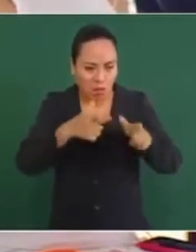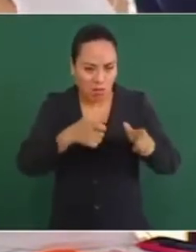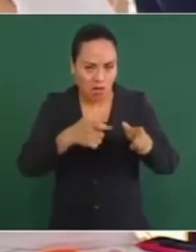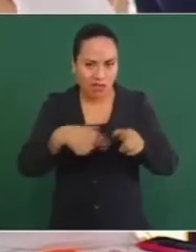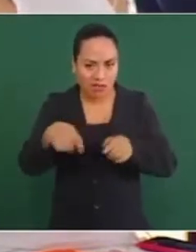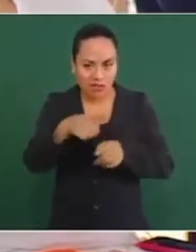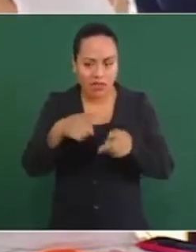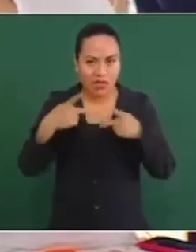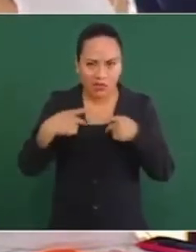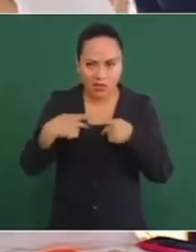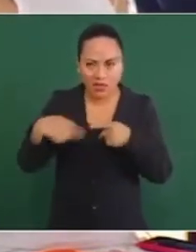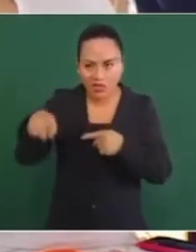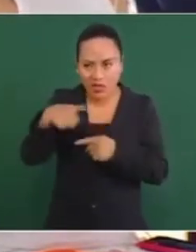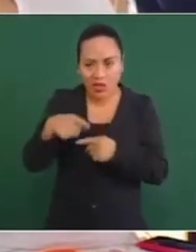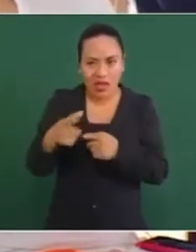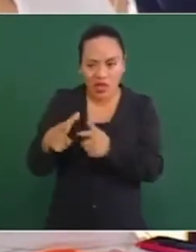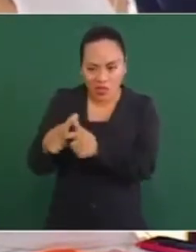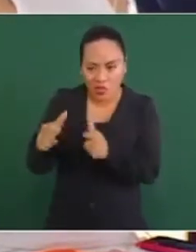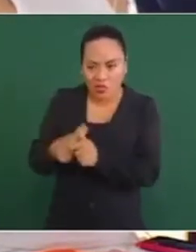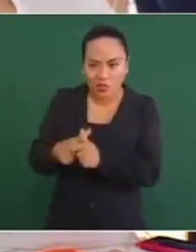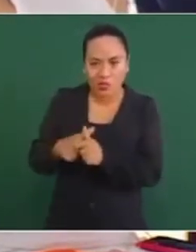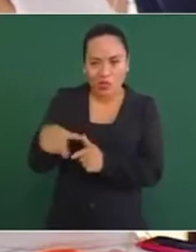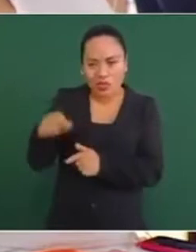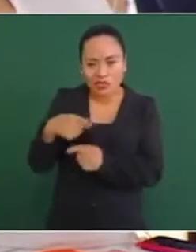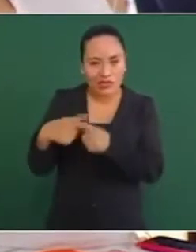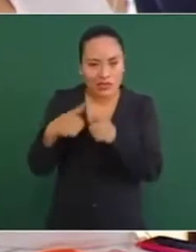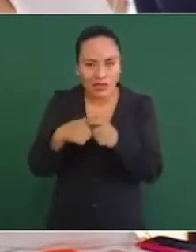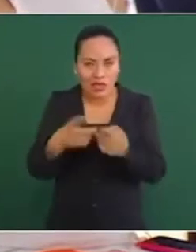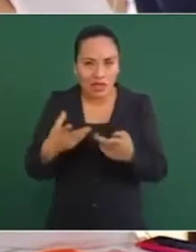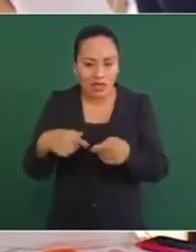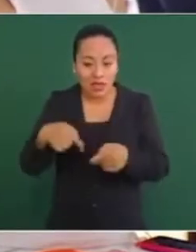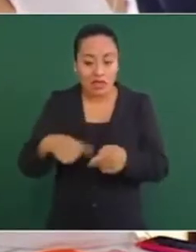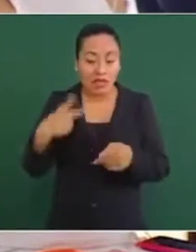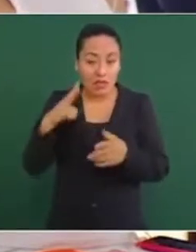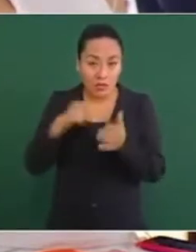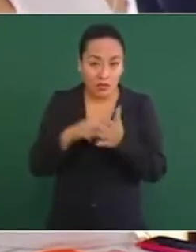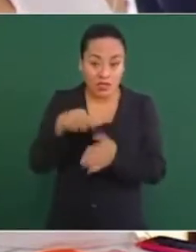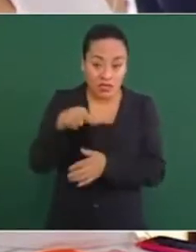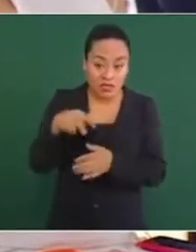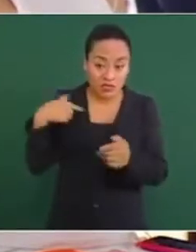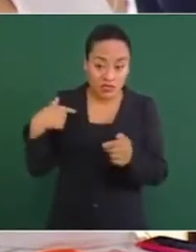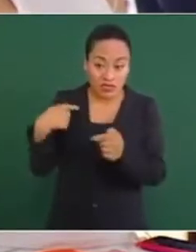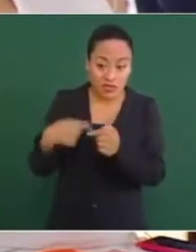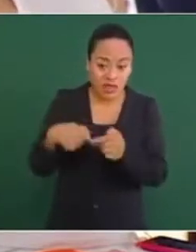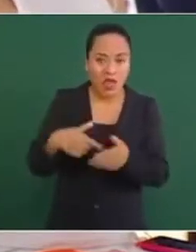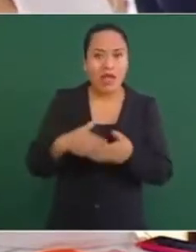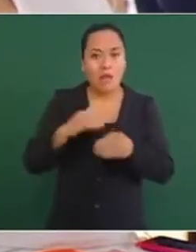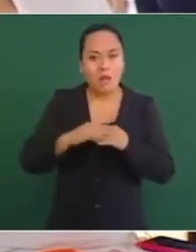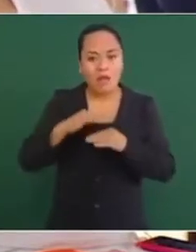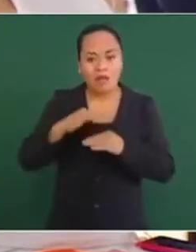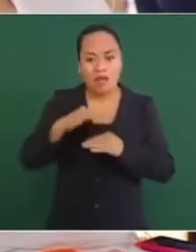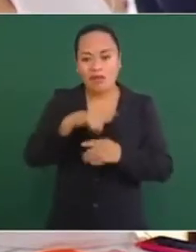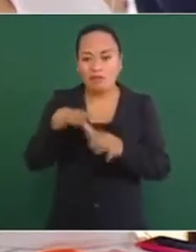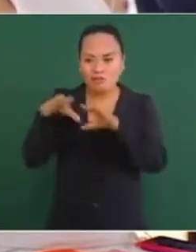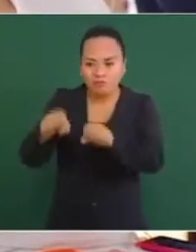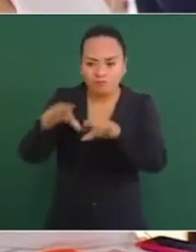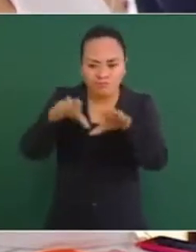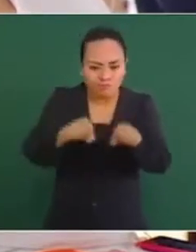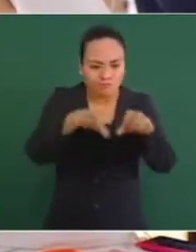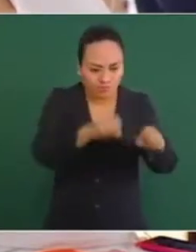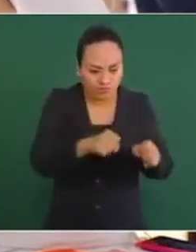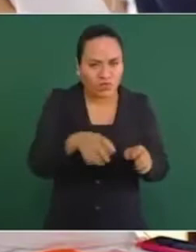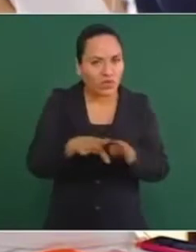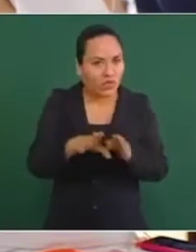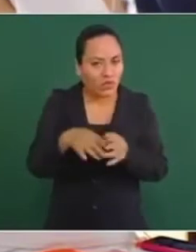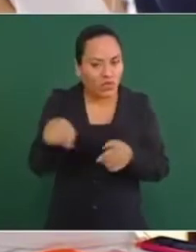delincuencia organizada. A partir de 2018 hasta este año ha ido en incremento este tipo de decomisos. Preguntarle,